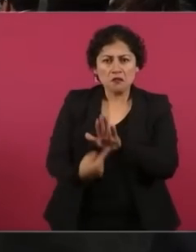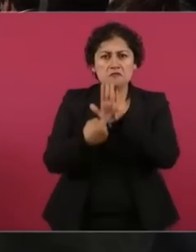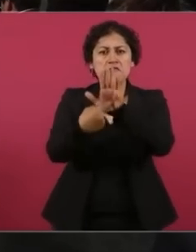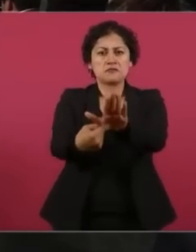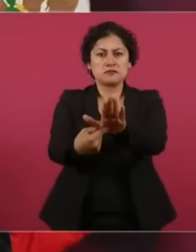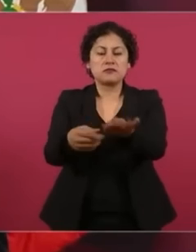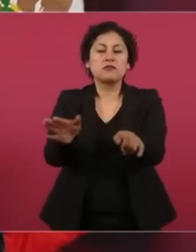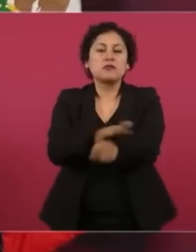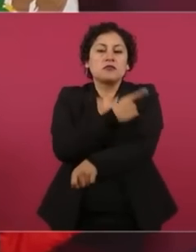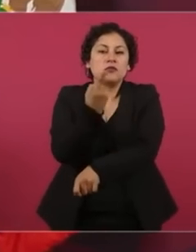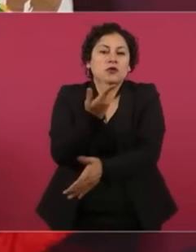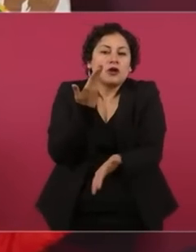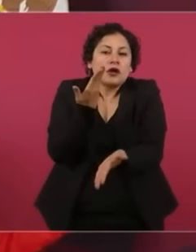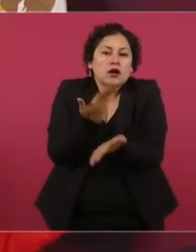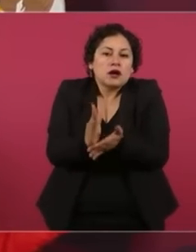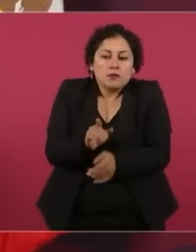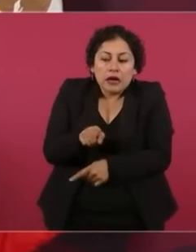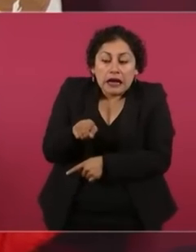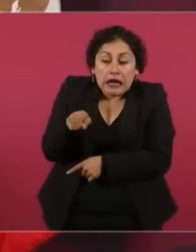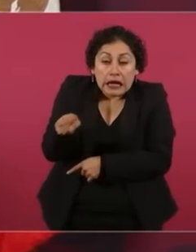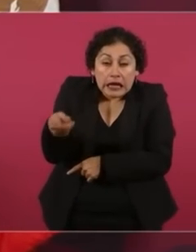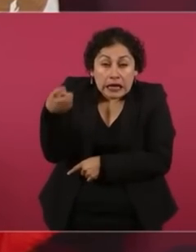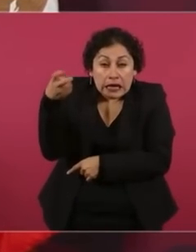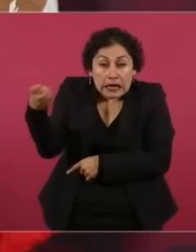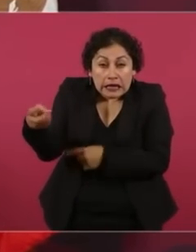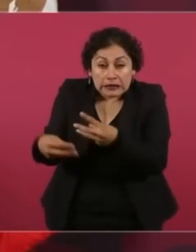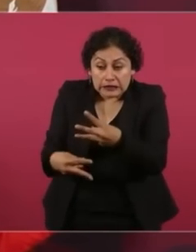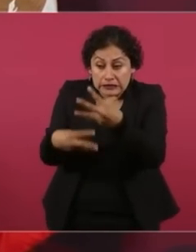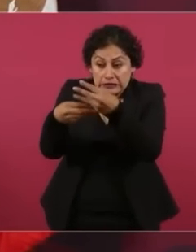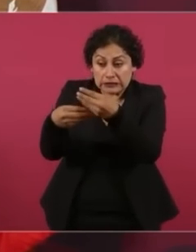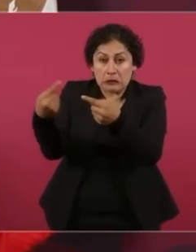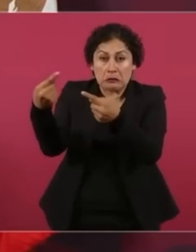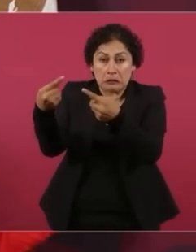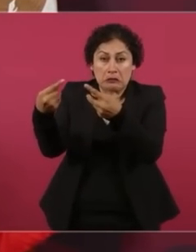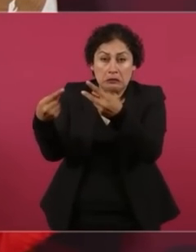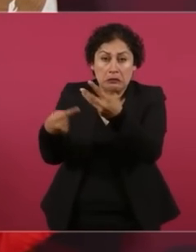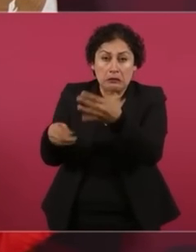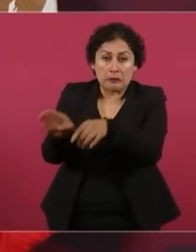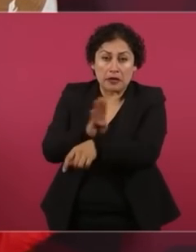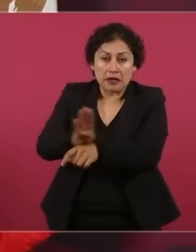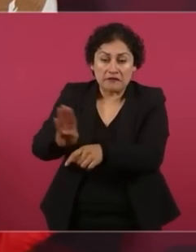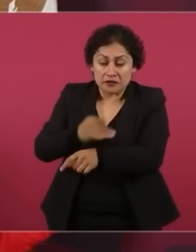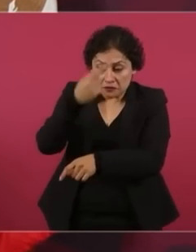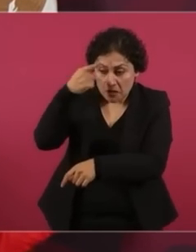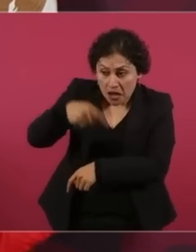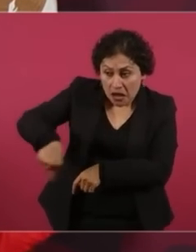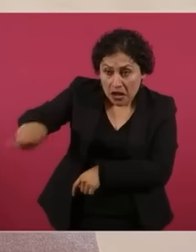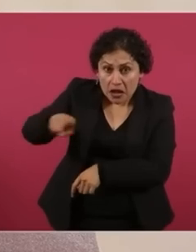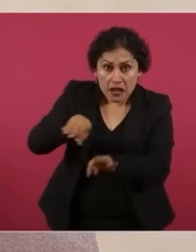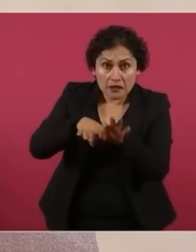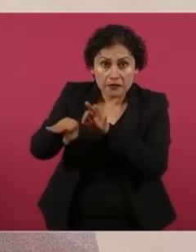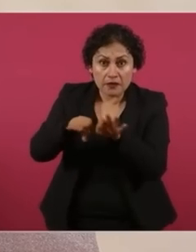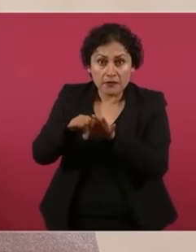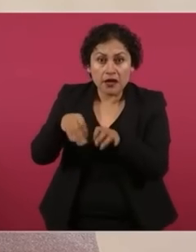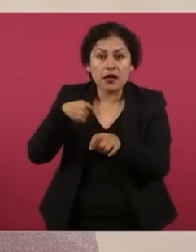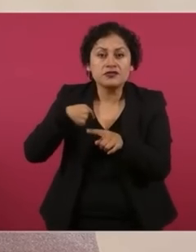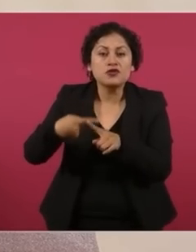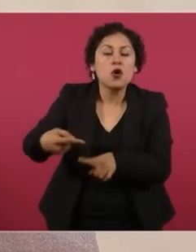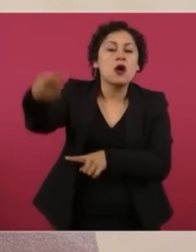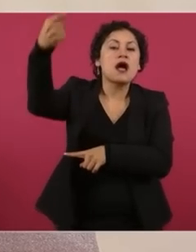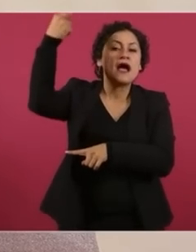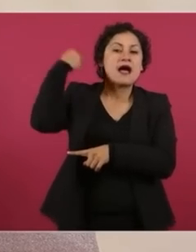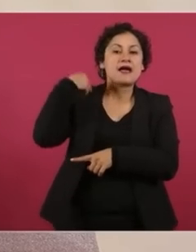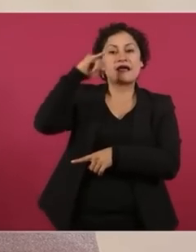desde que fui jefe de gobierno en la Ciudad de México.